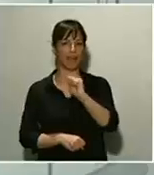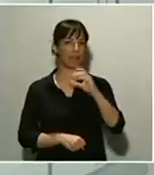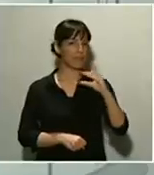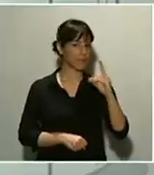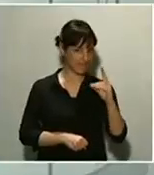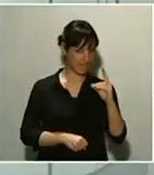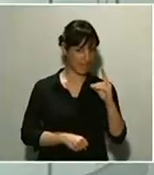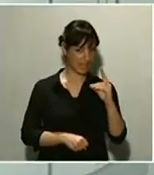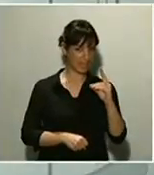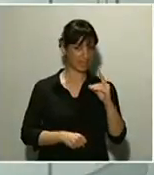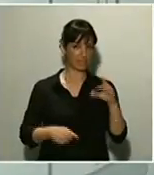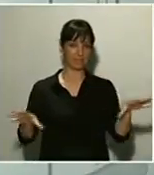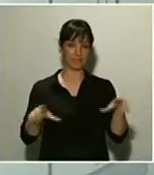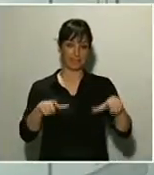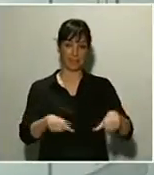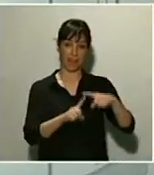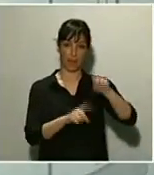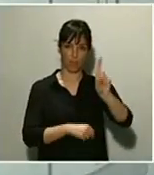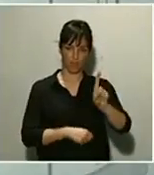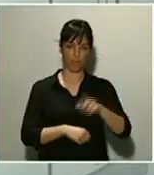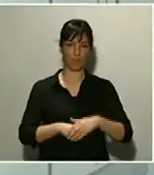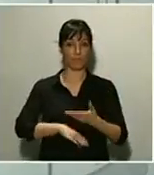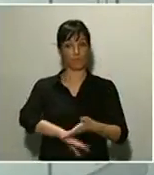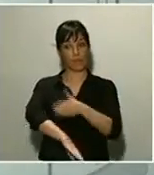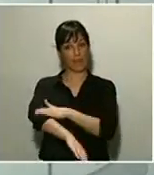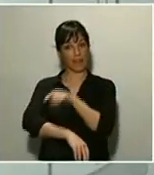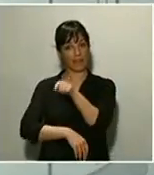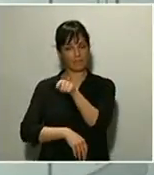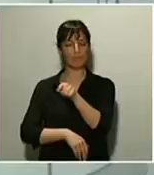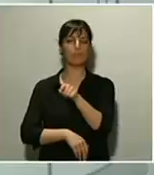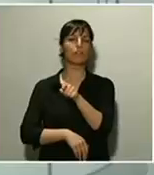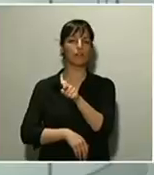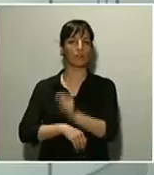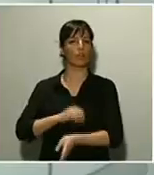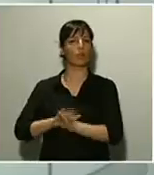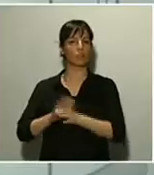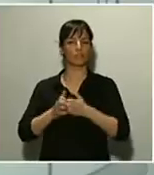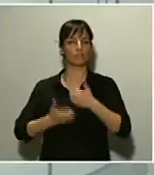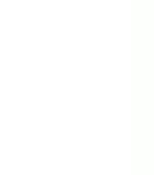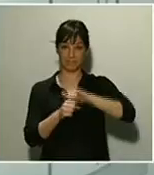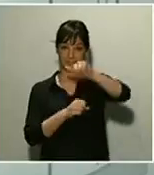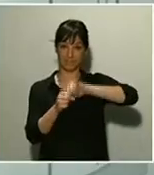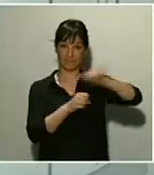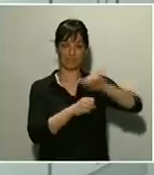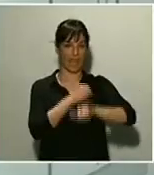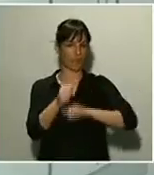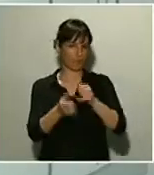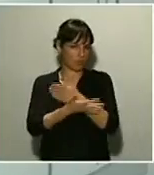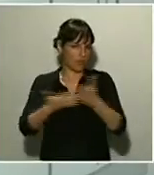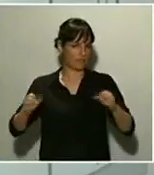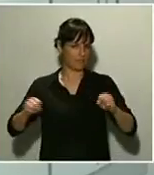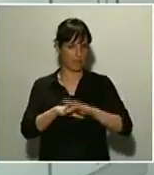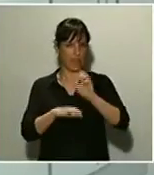En el aeropuerto de Palma de Mallorca mantendremos los operativos, los módulos B y D. Las operaciones